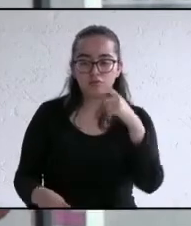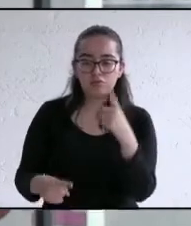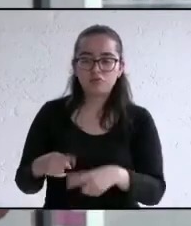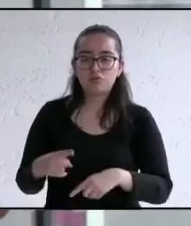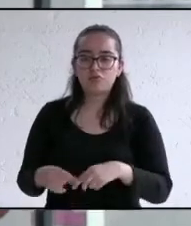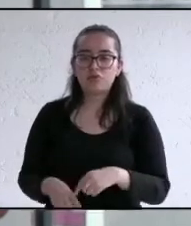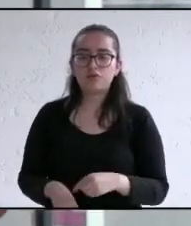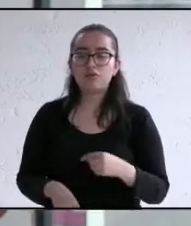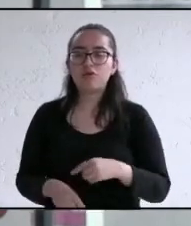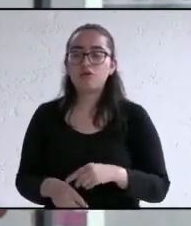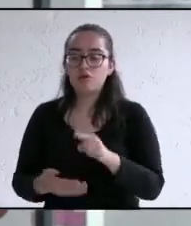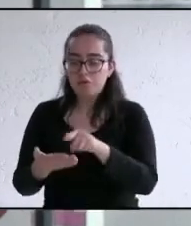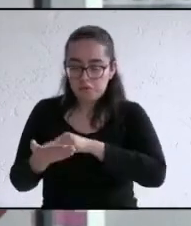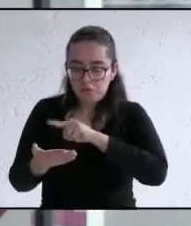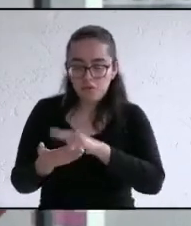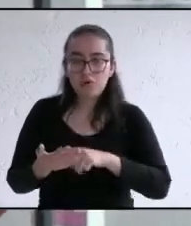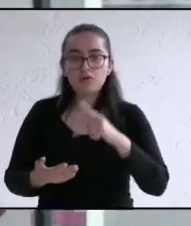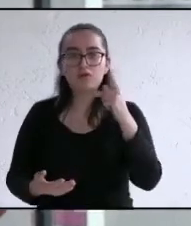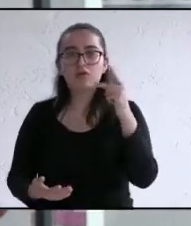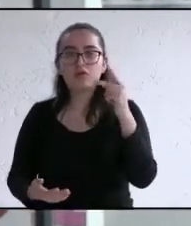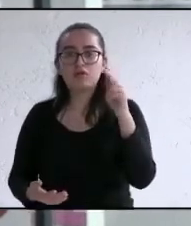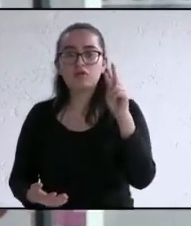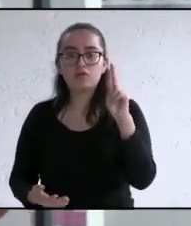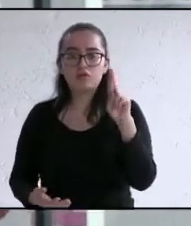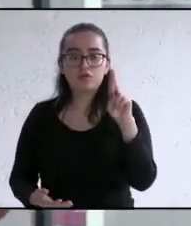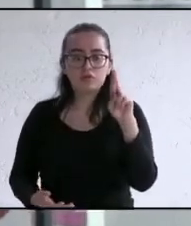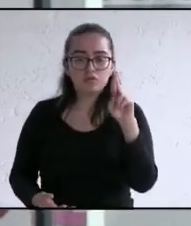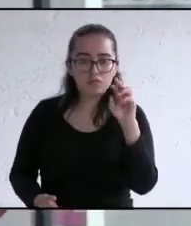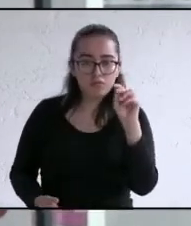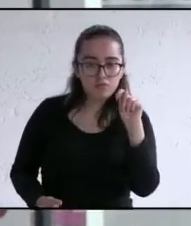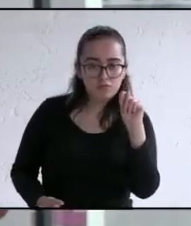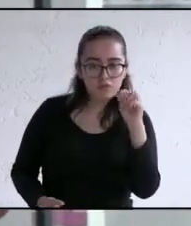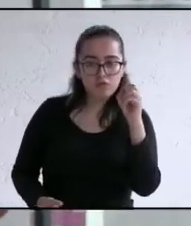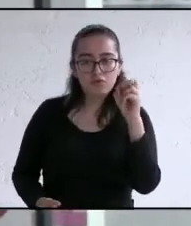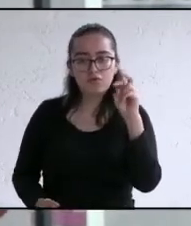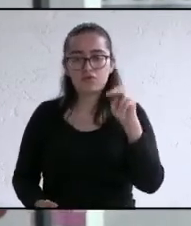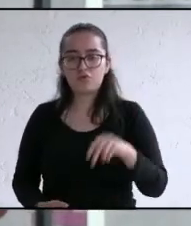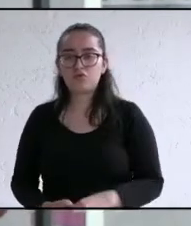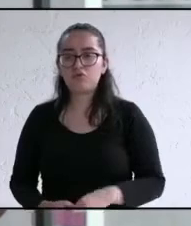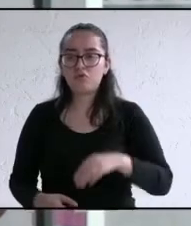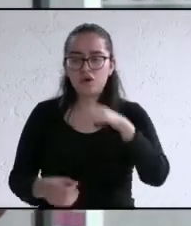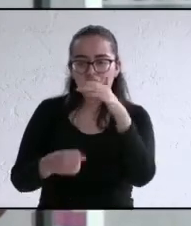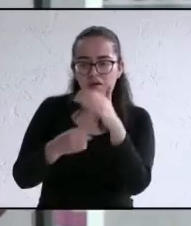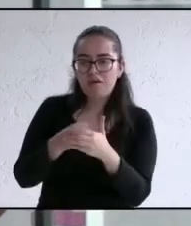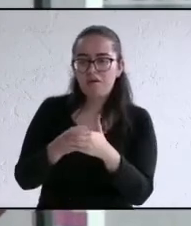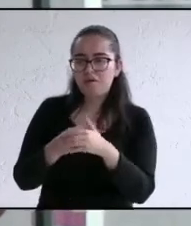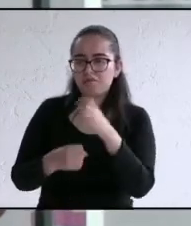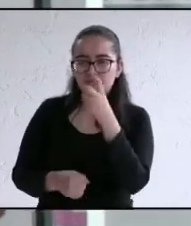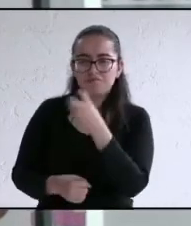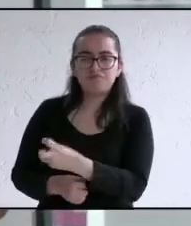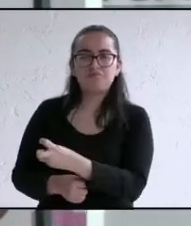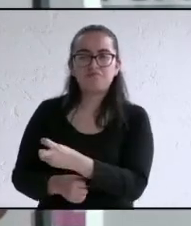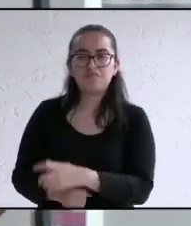voten por el potro este 6 de junio terminaremos con todo eso que se llama